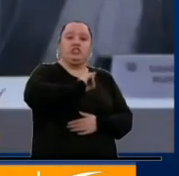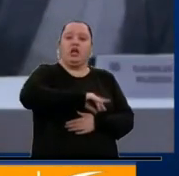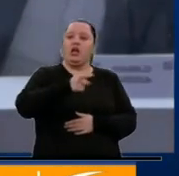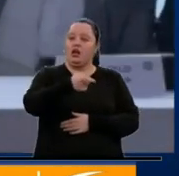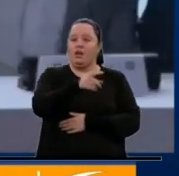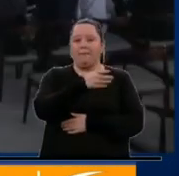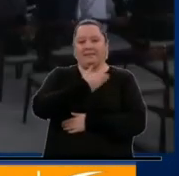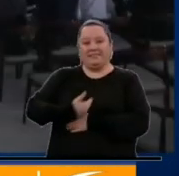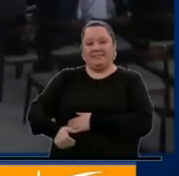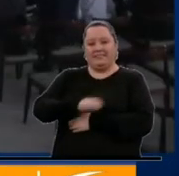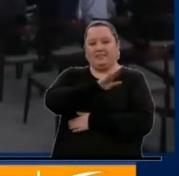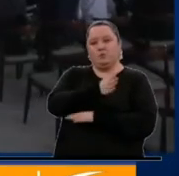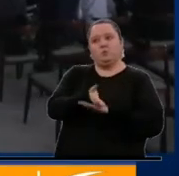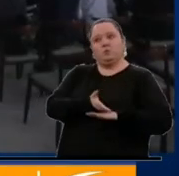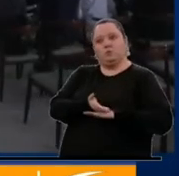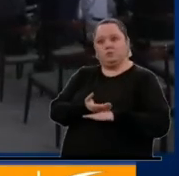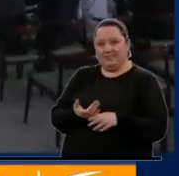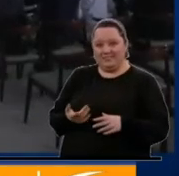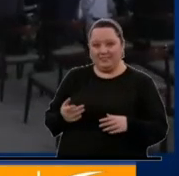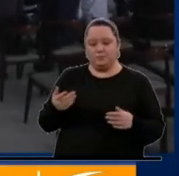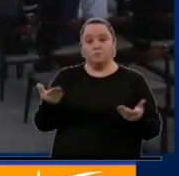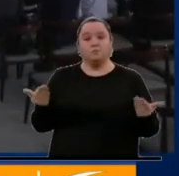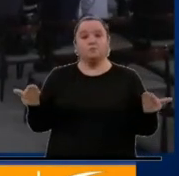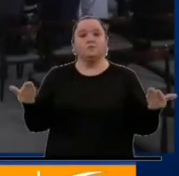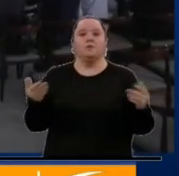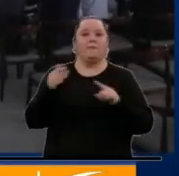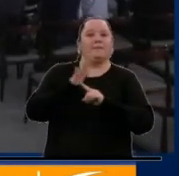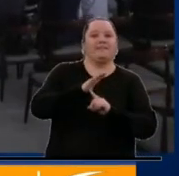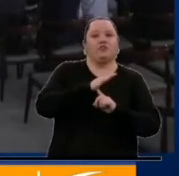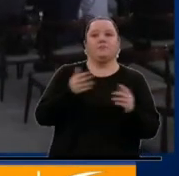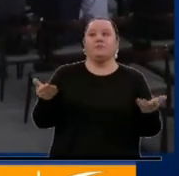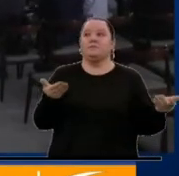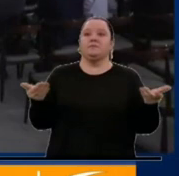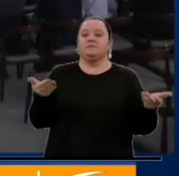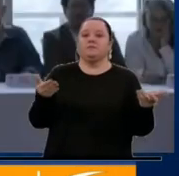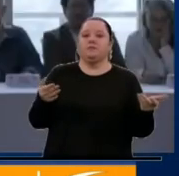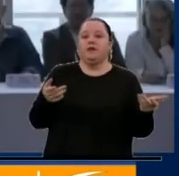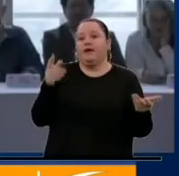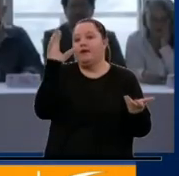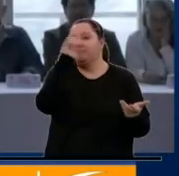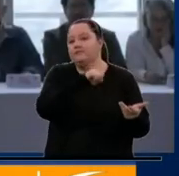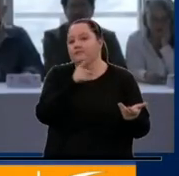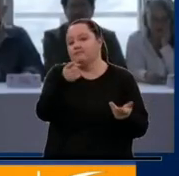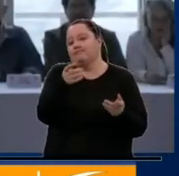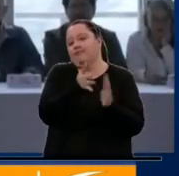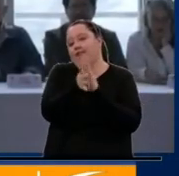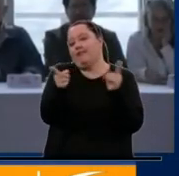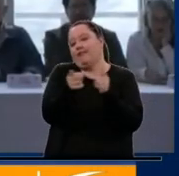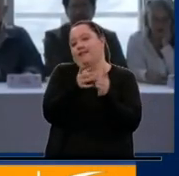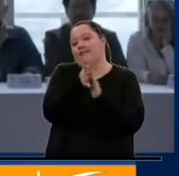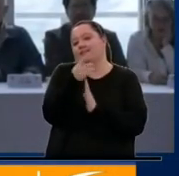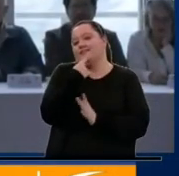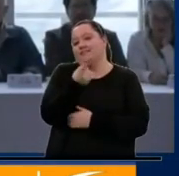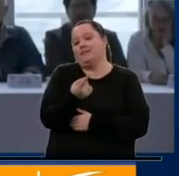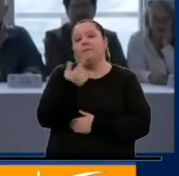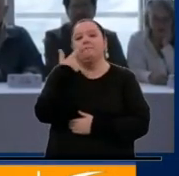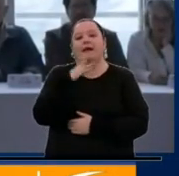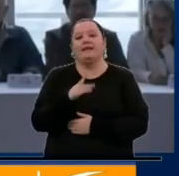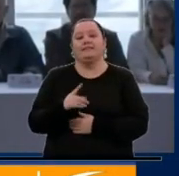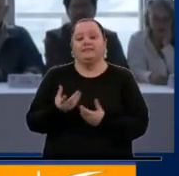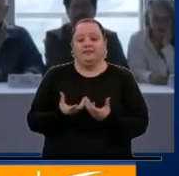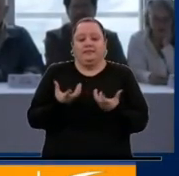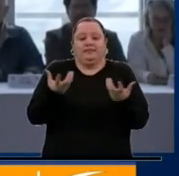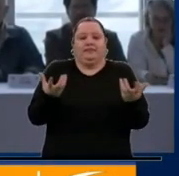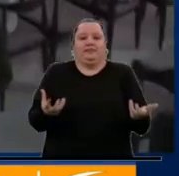Boric que presione. Y eso, pues digámoslo así, usted en su nota lo resume, es como si una de las partes,